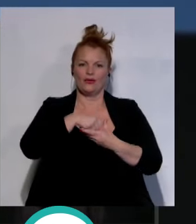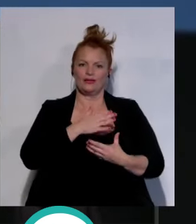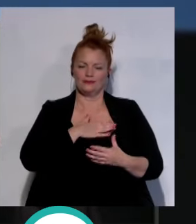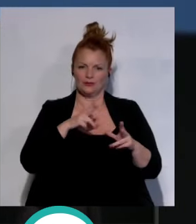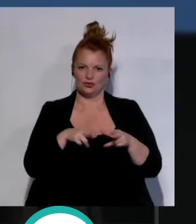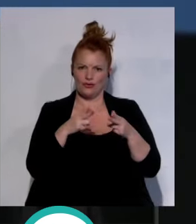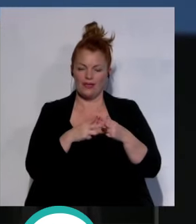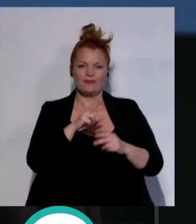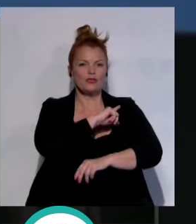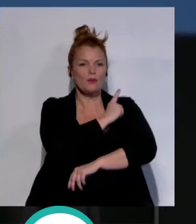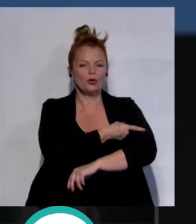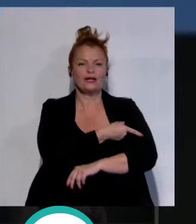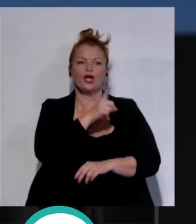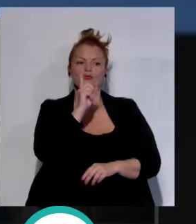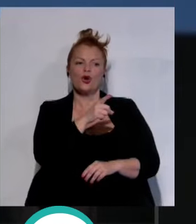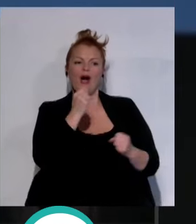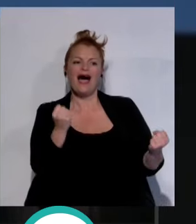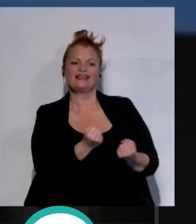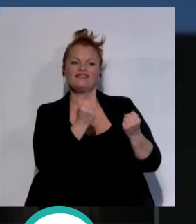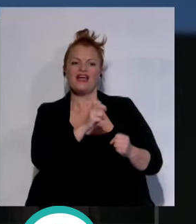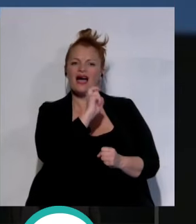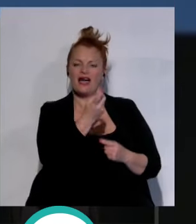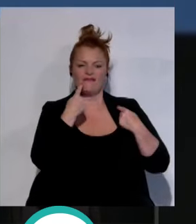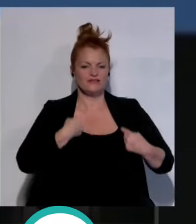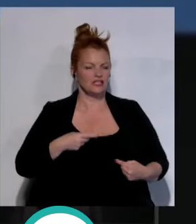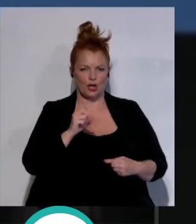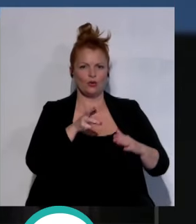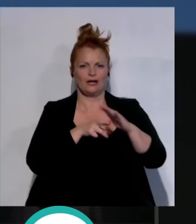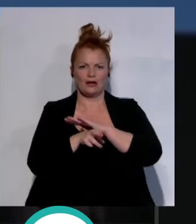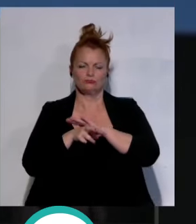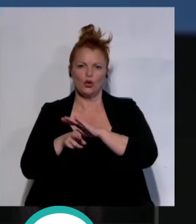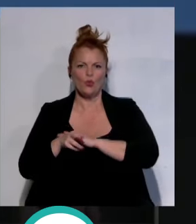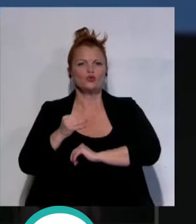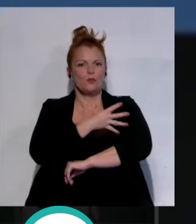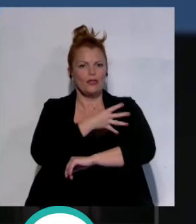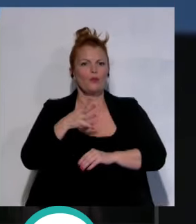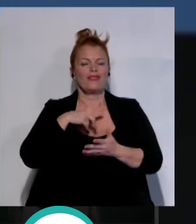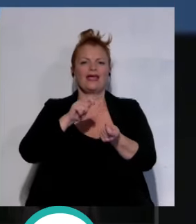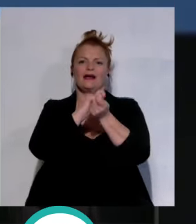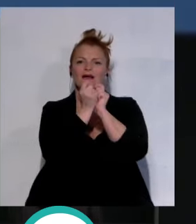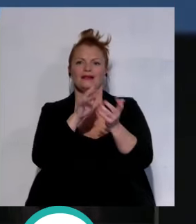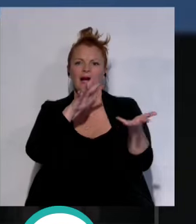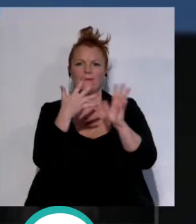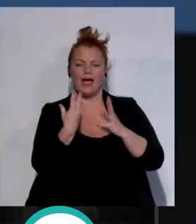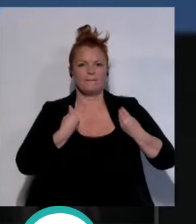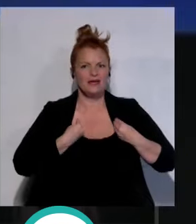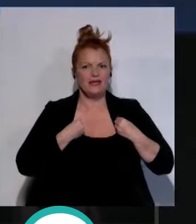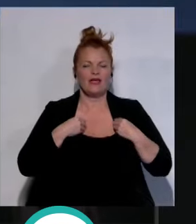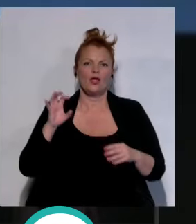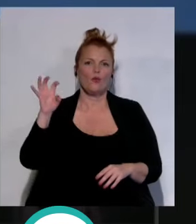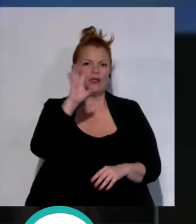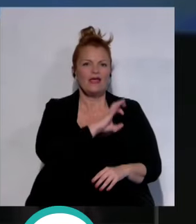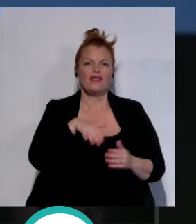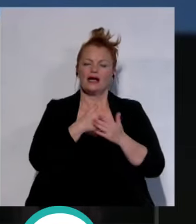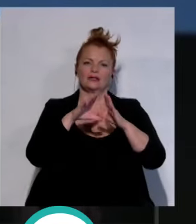el deporte no es solo una actividad física es una herramienta poderosa que puede cambiar vidas comunidades e incluso el mundo